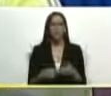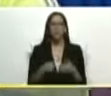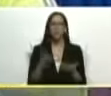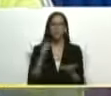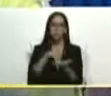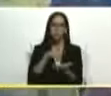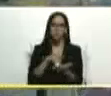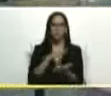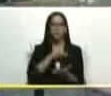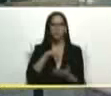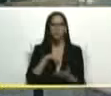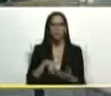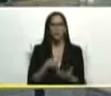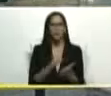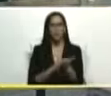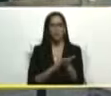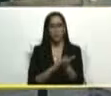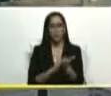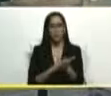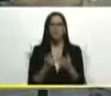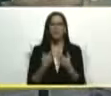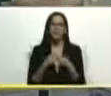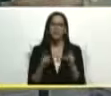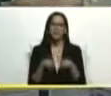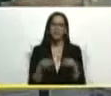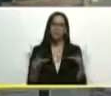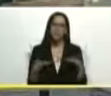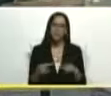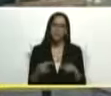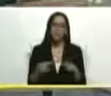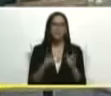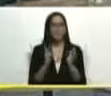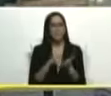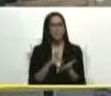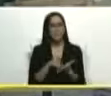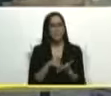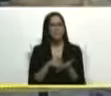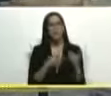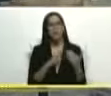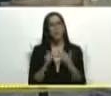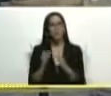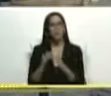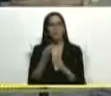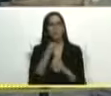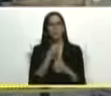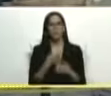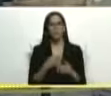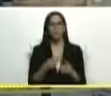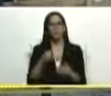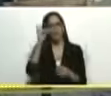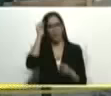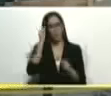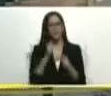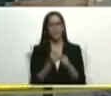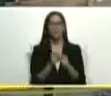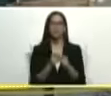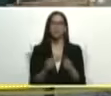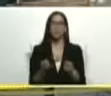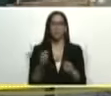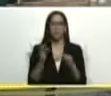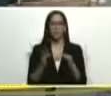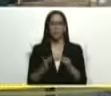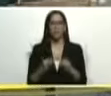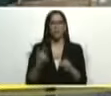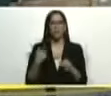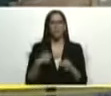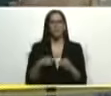para nosotros poder resolver las distintas situaciones que se van presentando en la comunidad y bueno la esperanza además de que seguramente le vamos